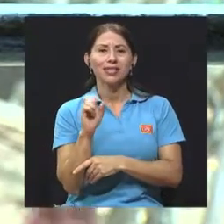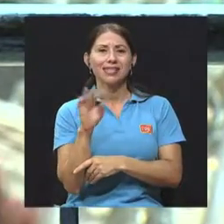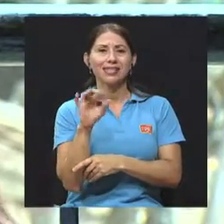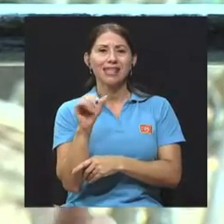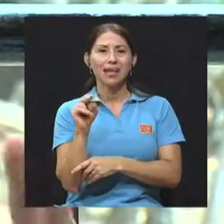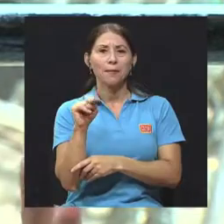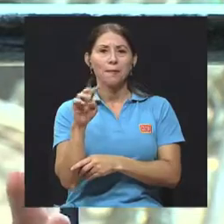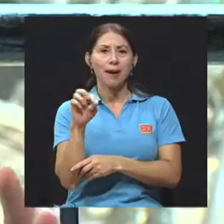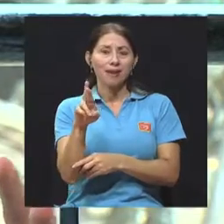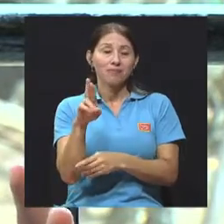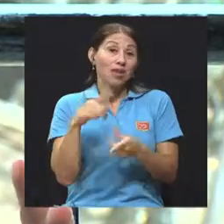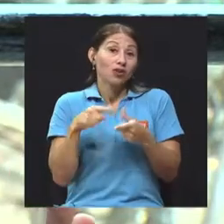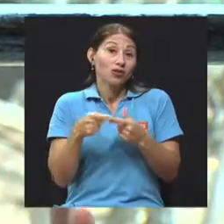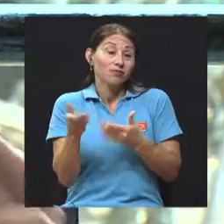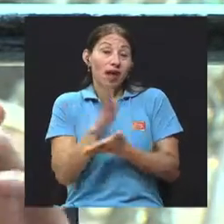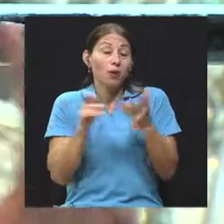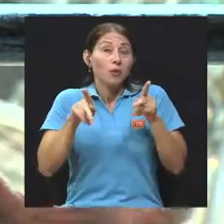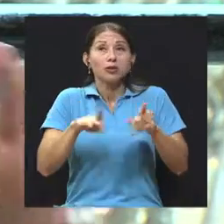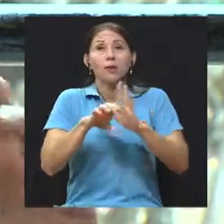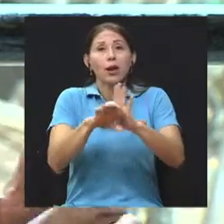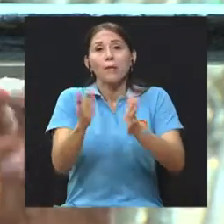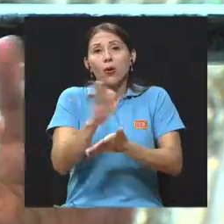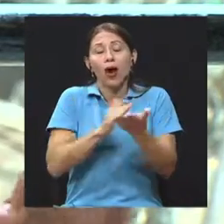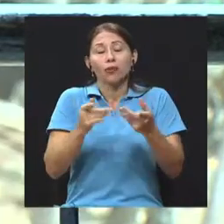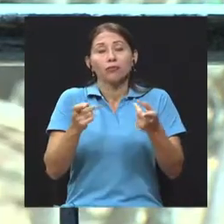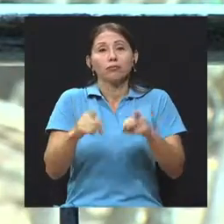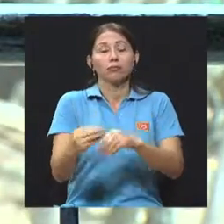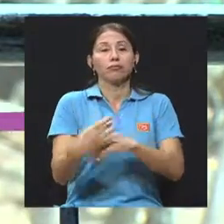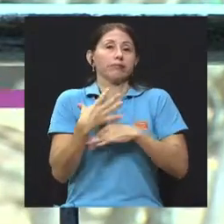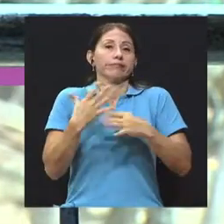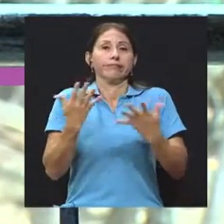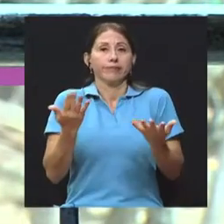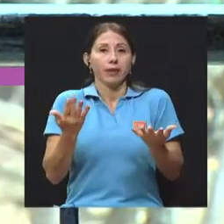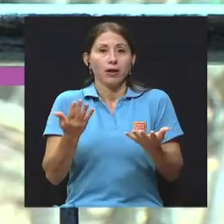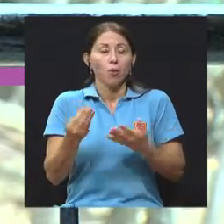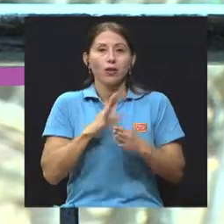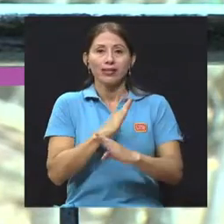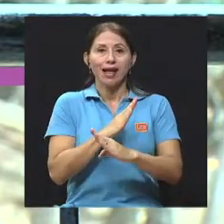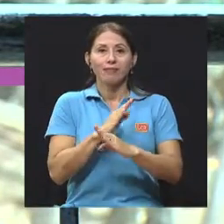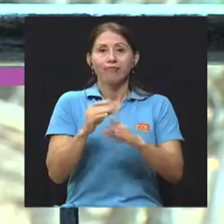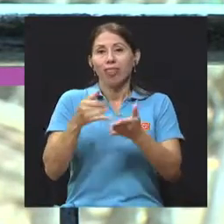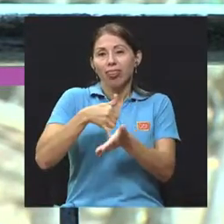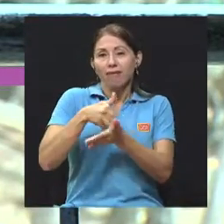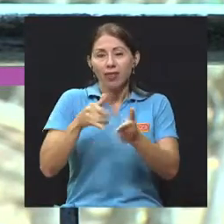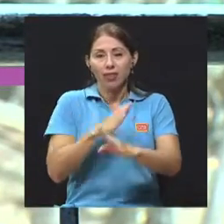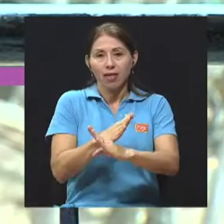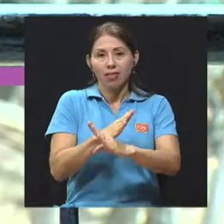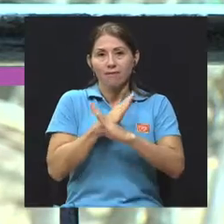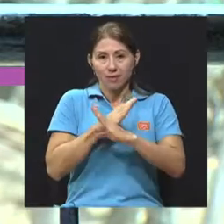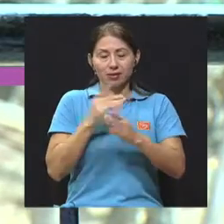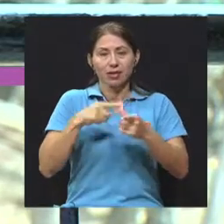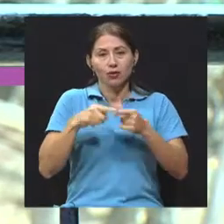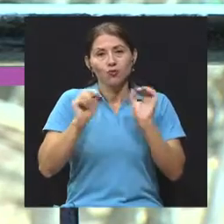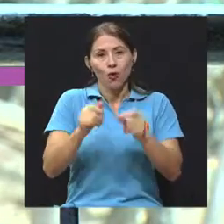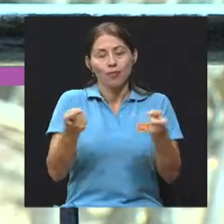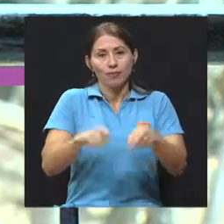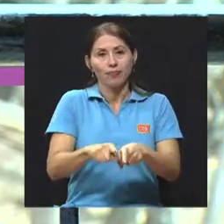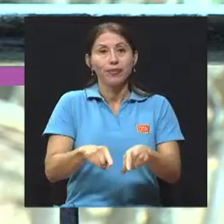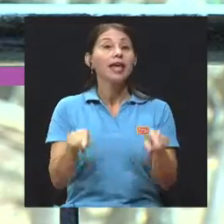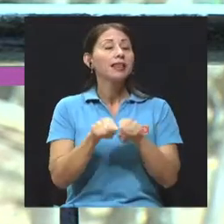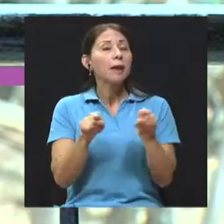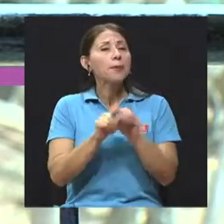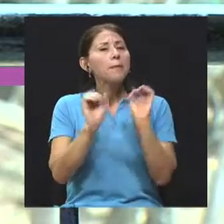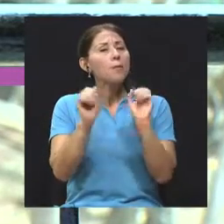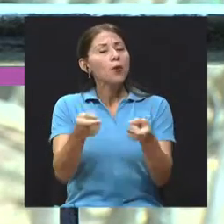ser de la persona que tiene la predisposición y que tuvo la infección en el momento menos adecuado. Algunos otros factores son exposición a luz